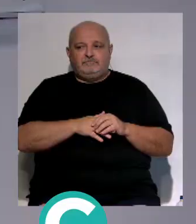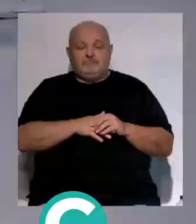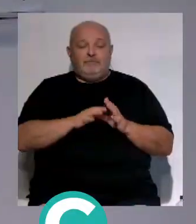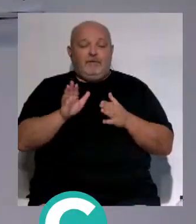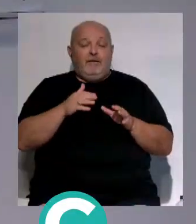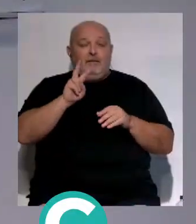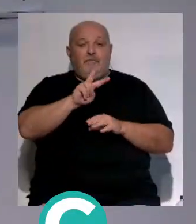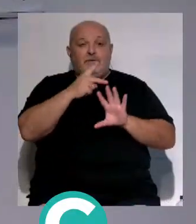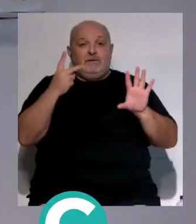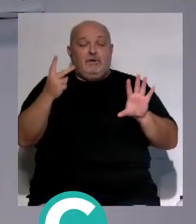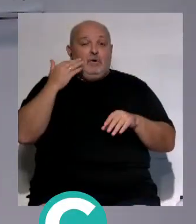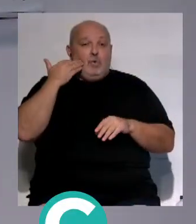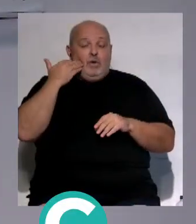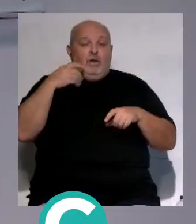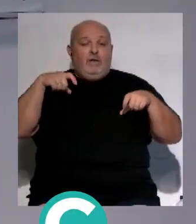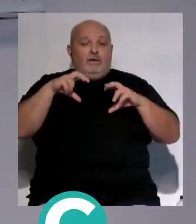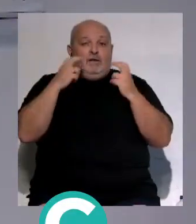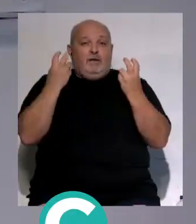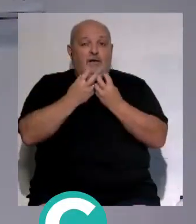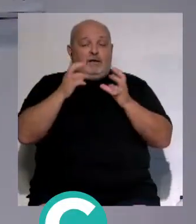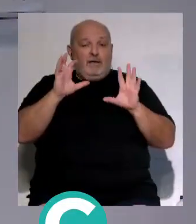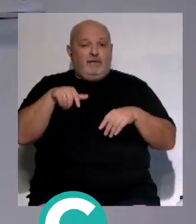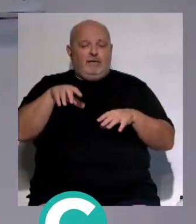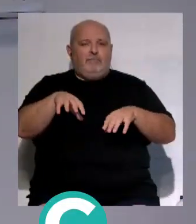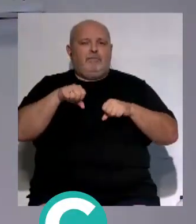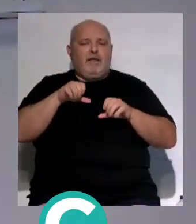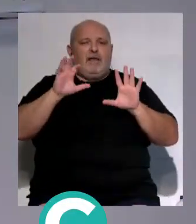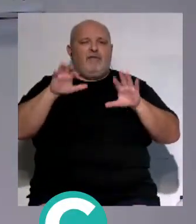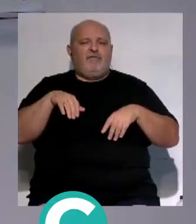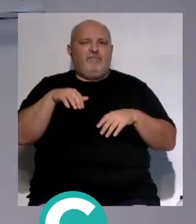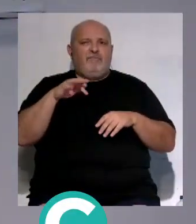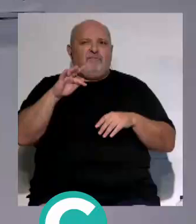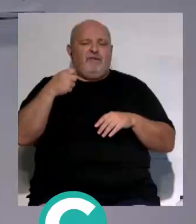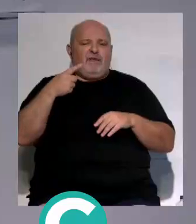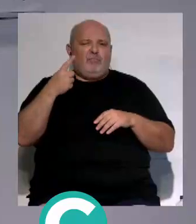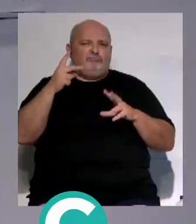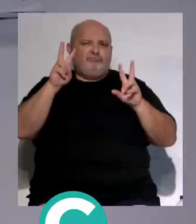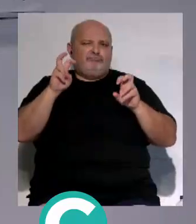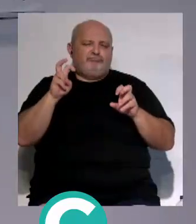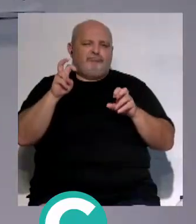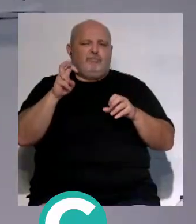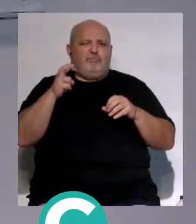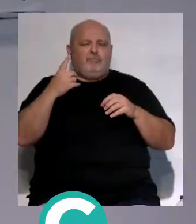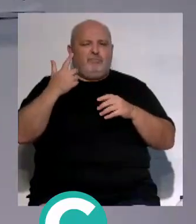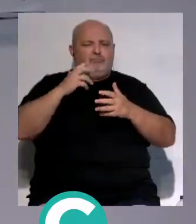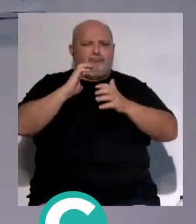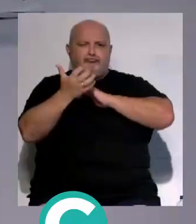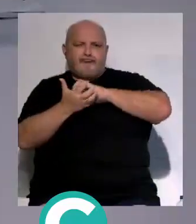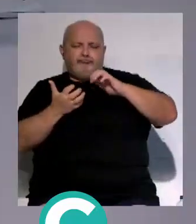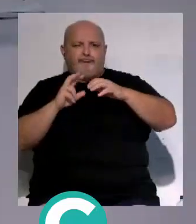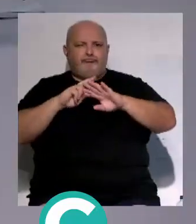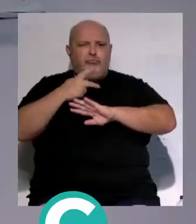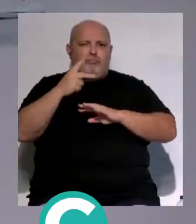y el 27 de julio el estadio Nueva Mirandilla acoge la Cádiz Fig Night un evento de Muay Thai donde poder